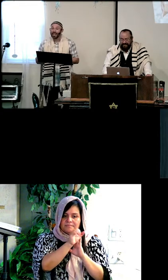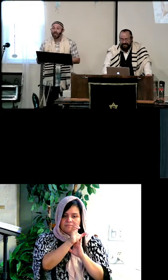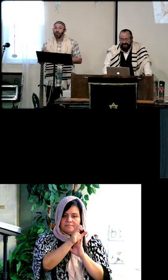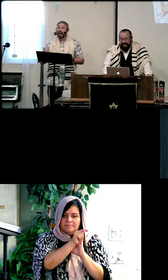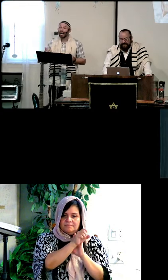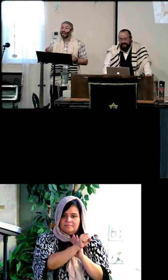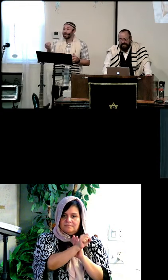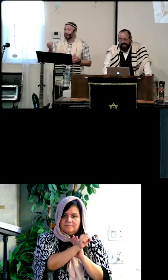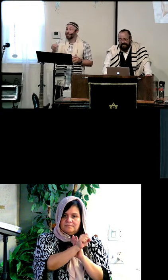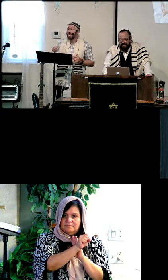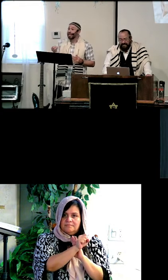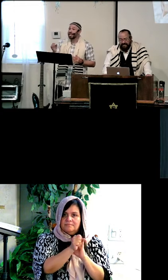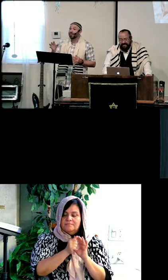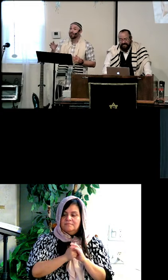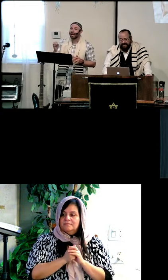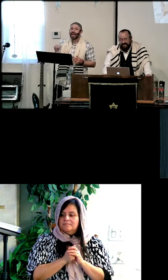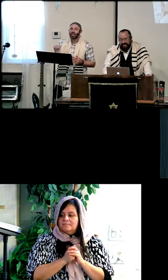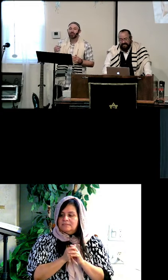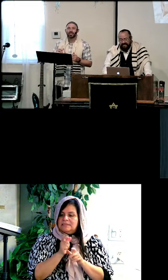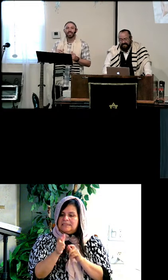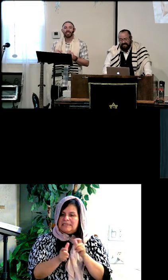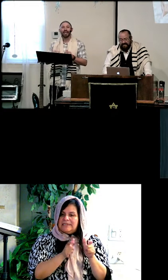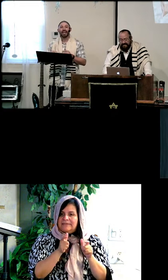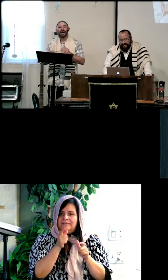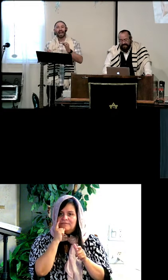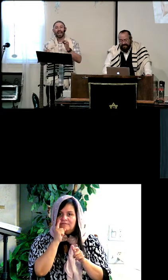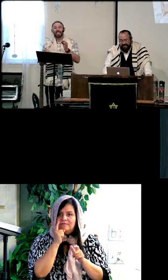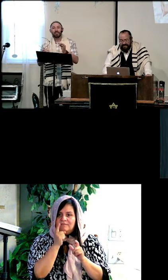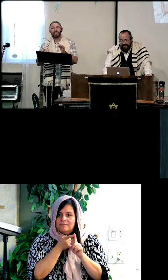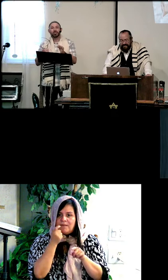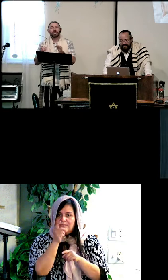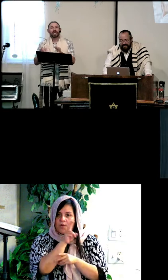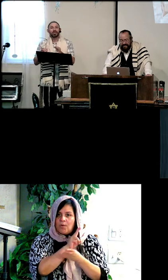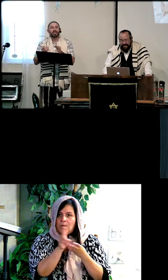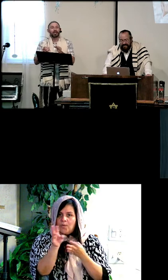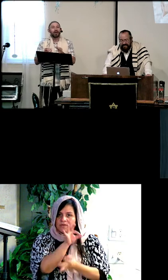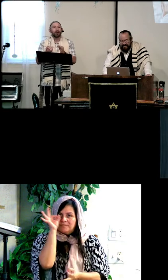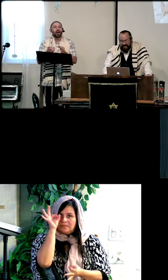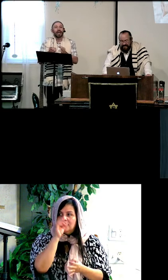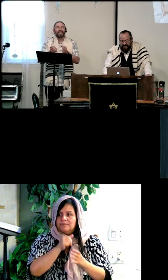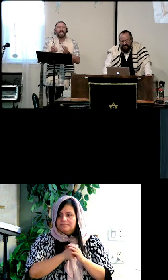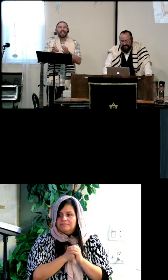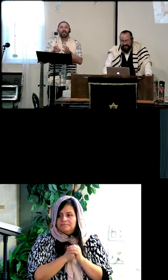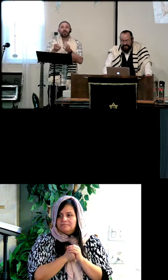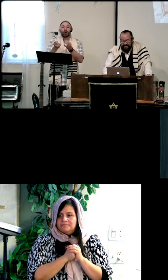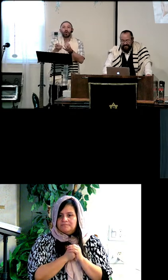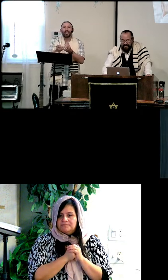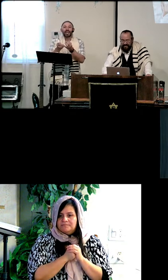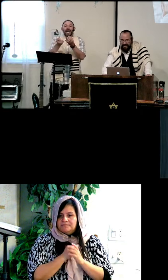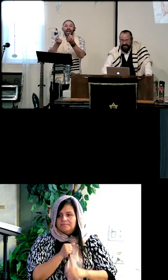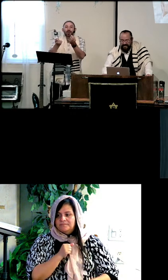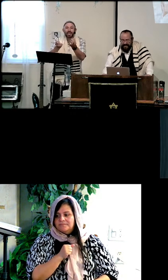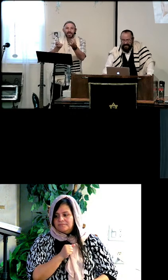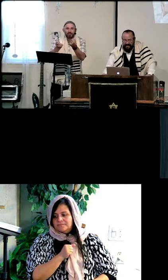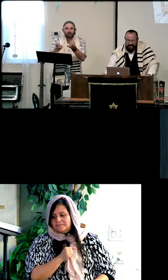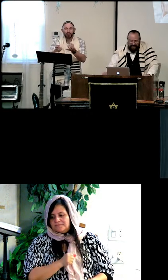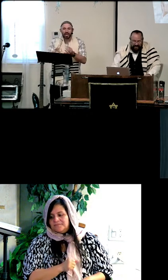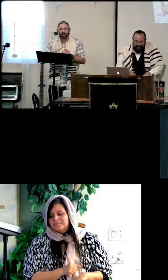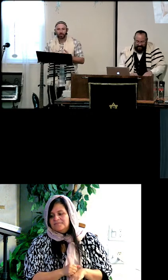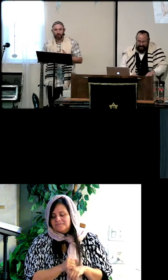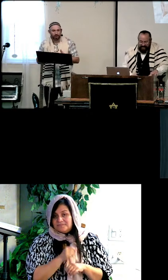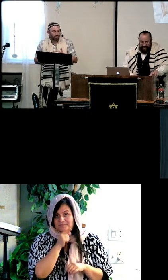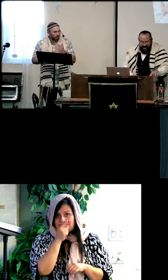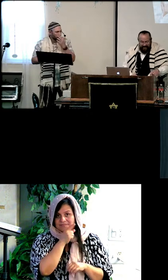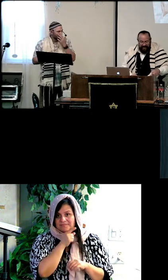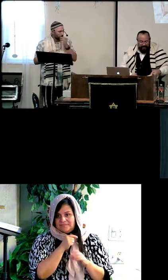En lugar, y también en el libro de Hechos, dice, el Espíritu Santo es llamado el don o el regalo del Espíritu